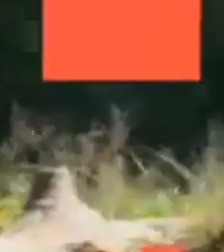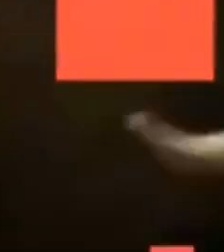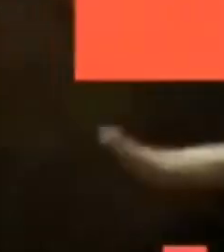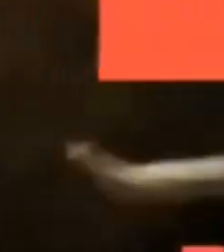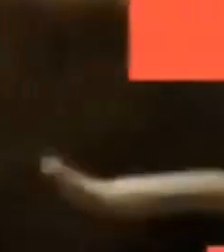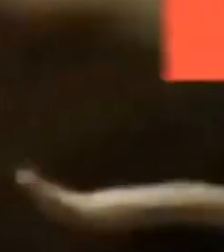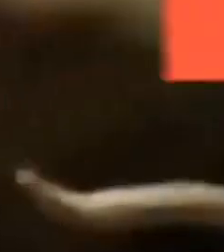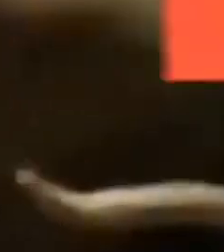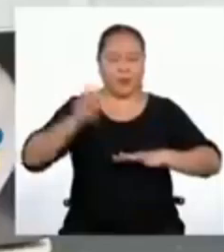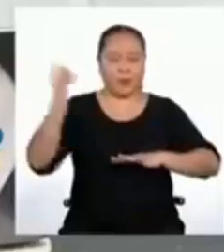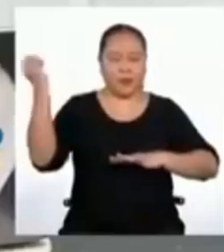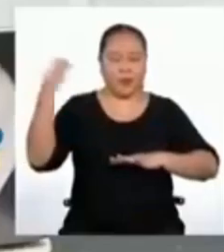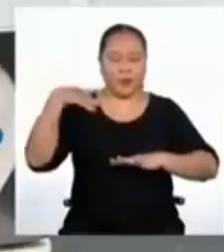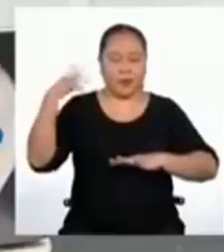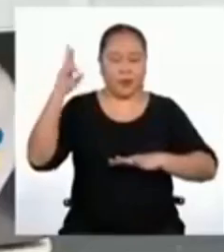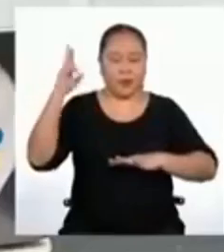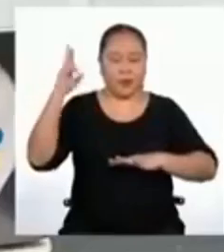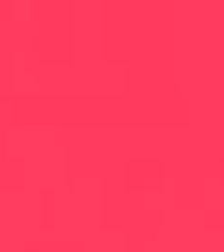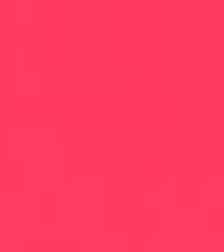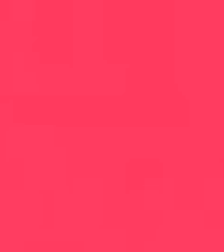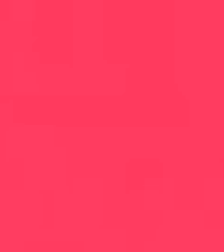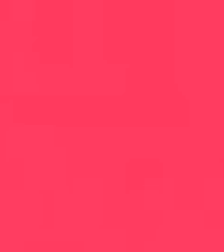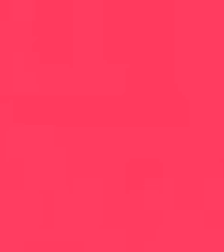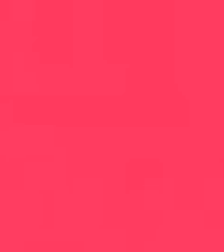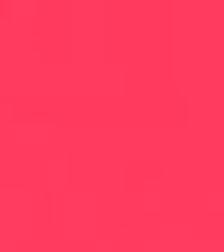...mundo animal.